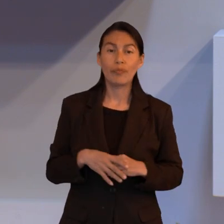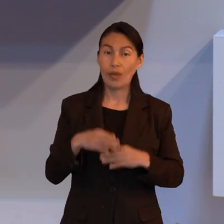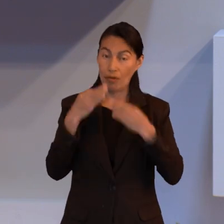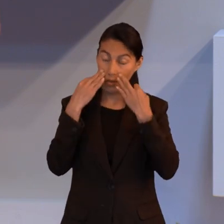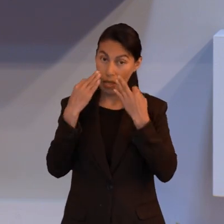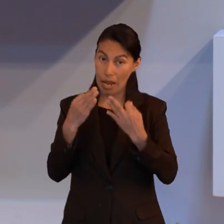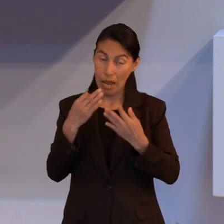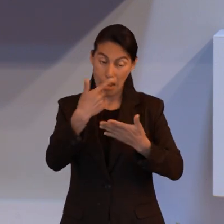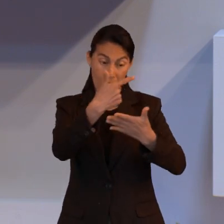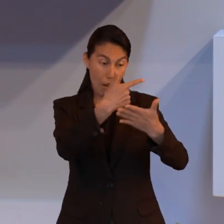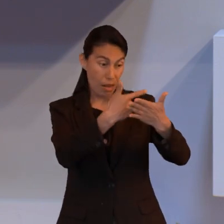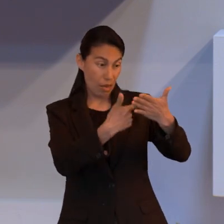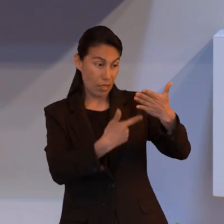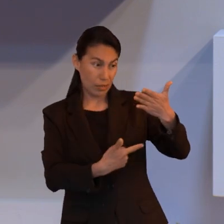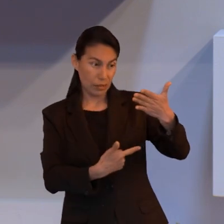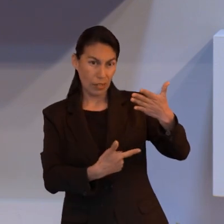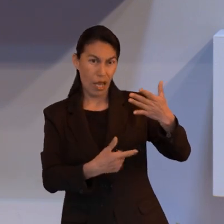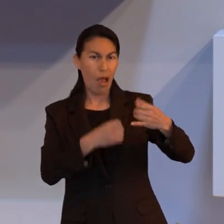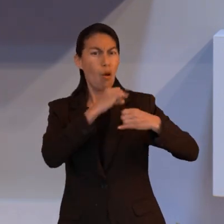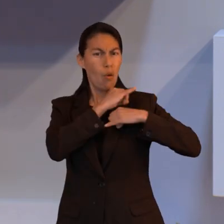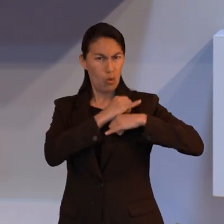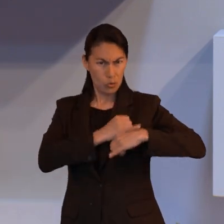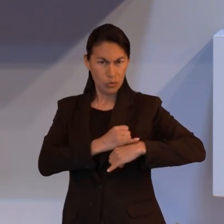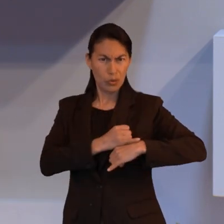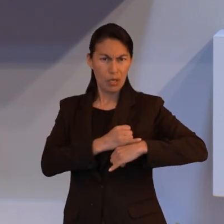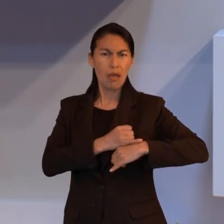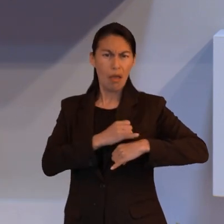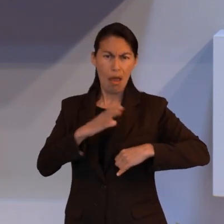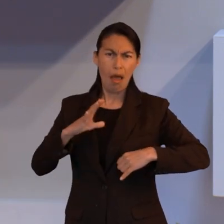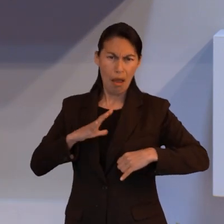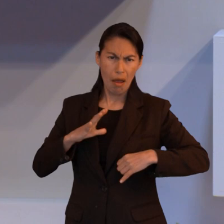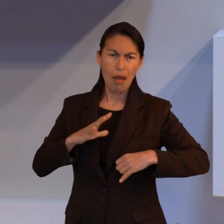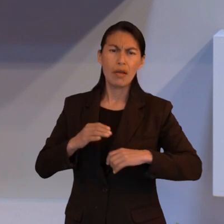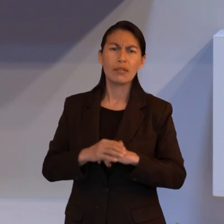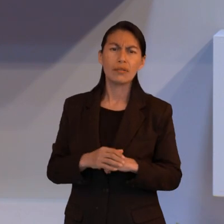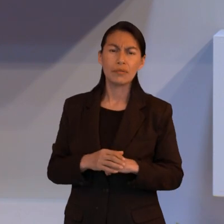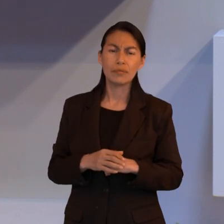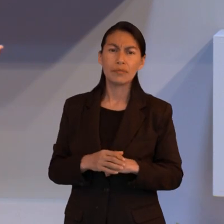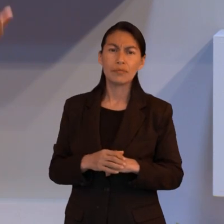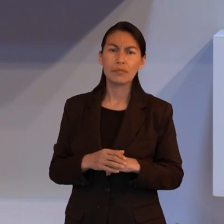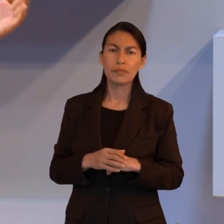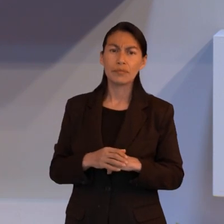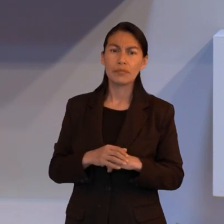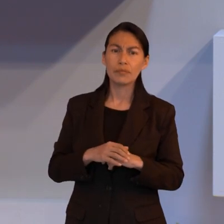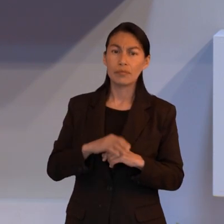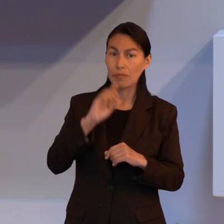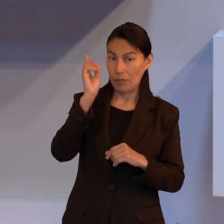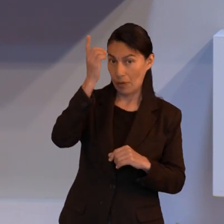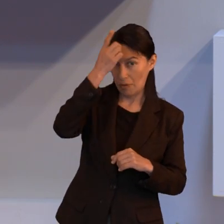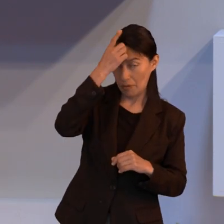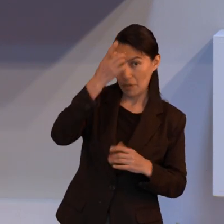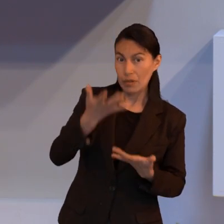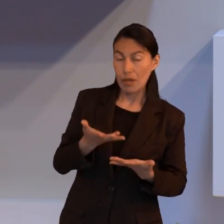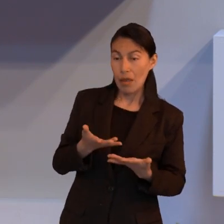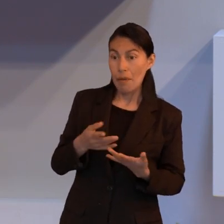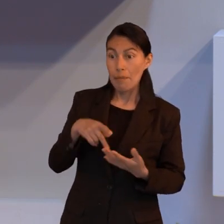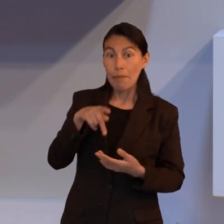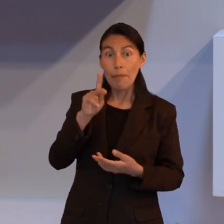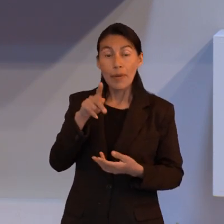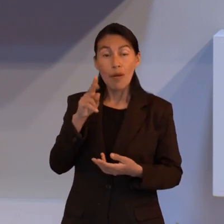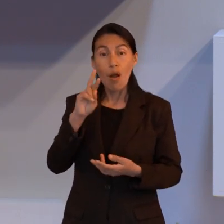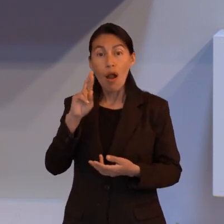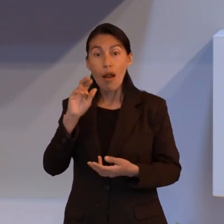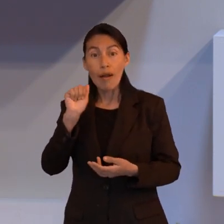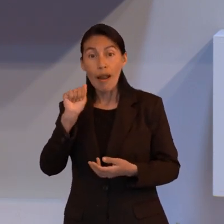a Raab en la lista? si vamos en el orden como la lista venía en este caso debería ir Josué ¿no? que es en la parte de la historia como va en el orden